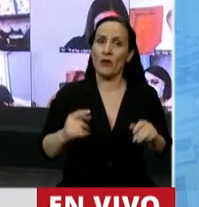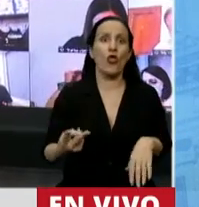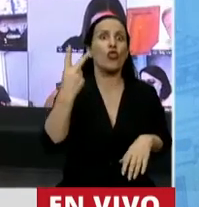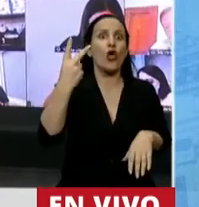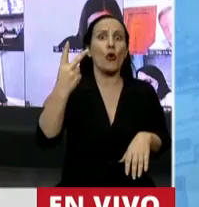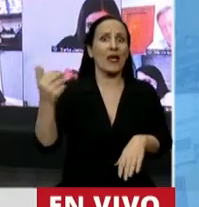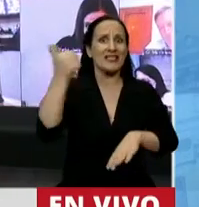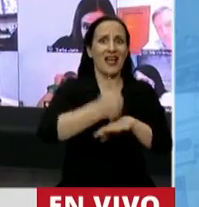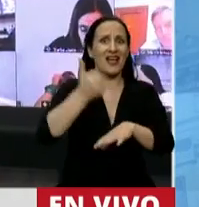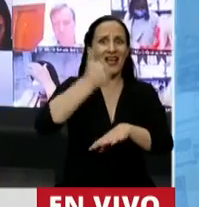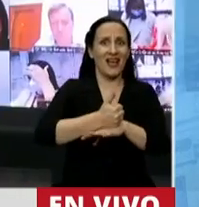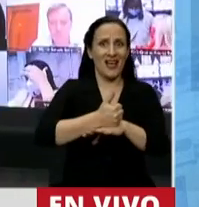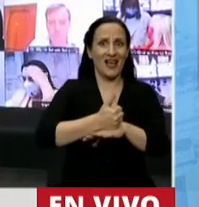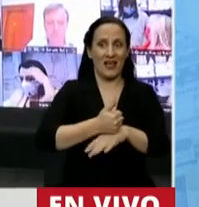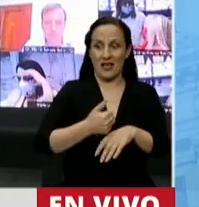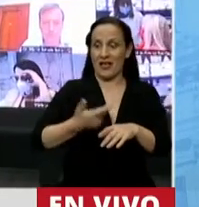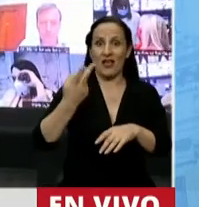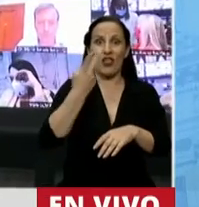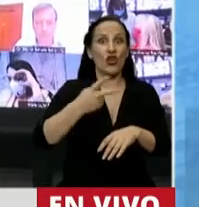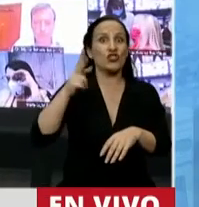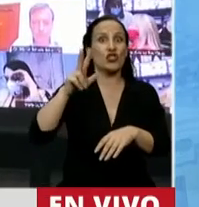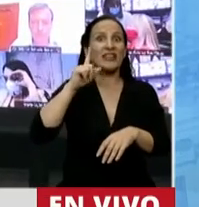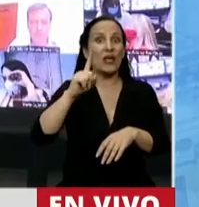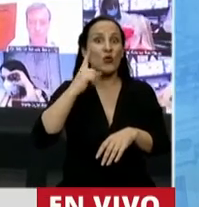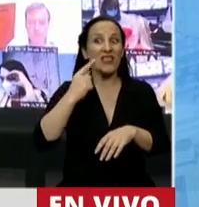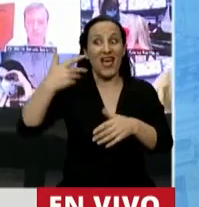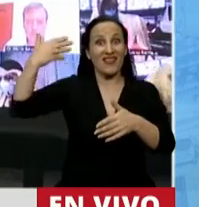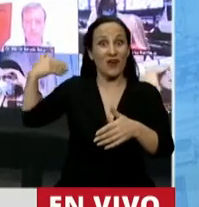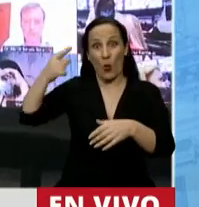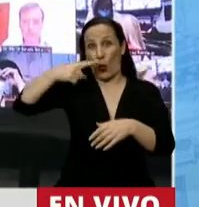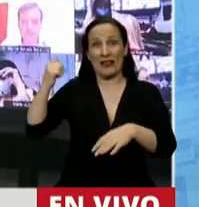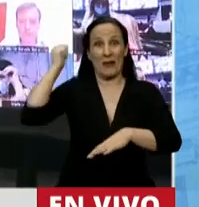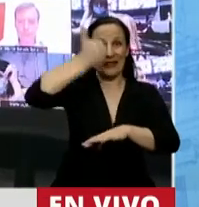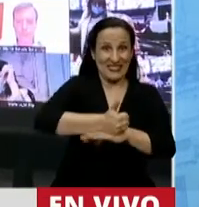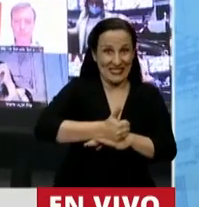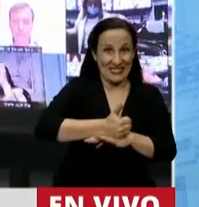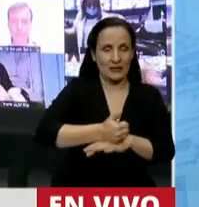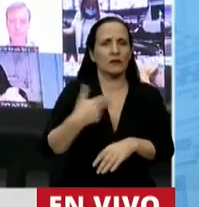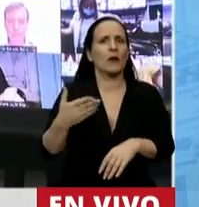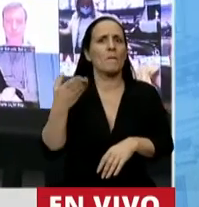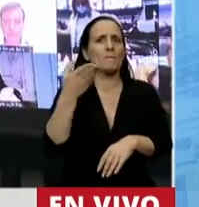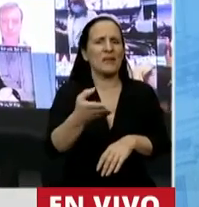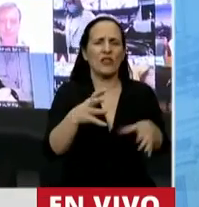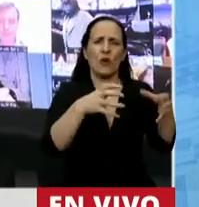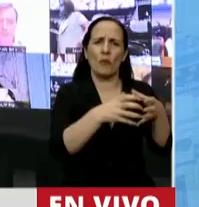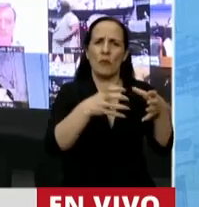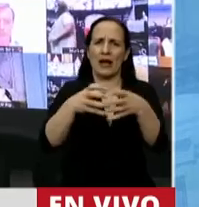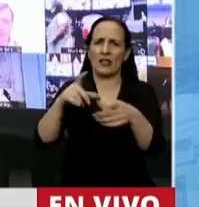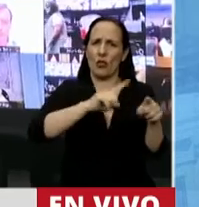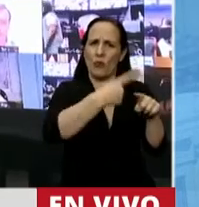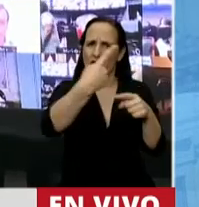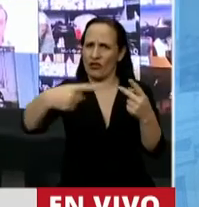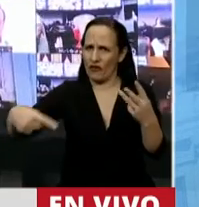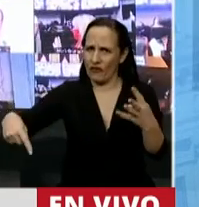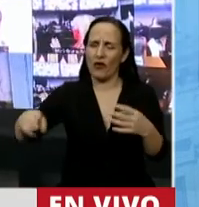dos veces y desde la última pasaron 231 días. Por eso le pido a este cuerpo, a todos los bloques políticos,